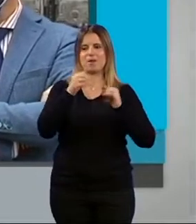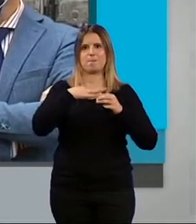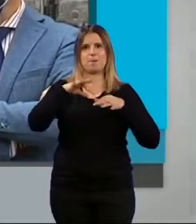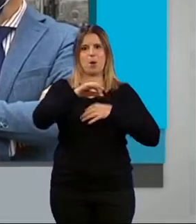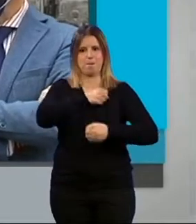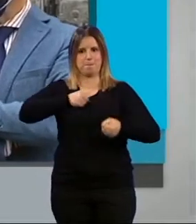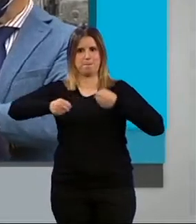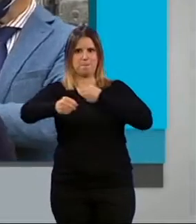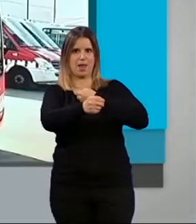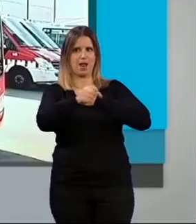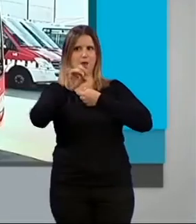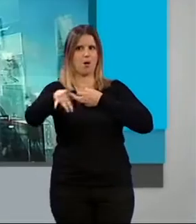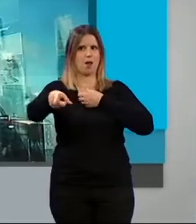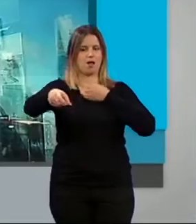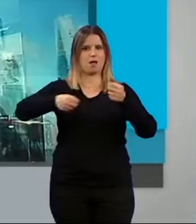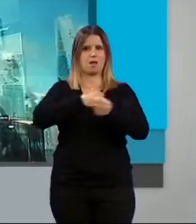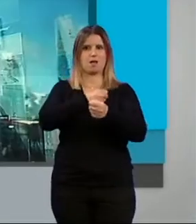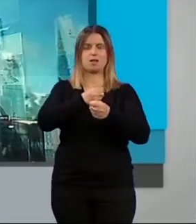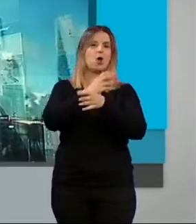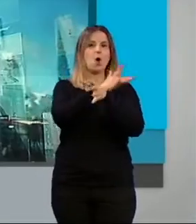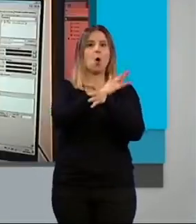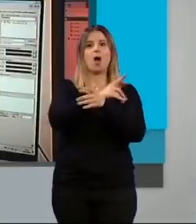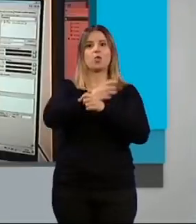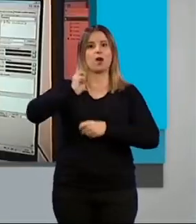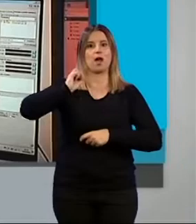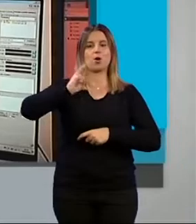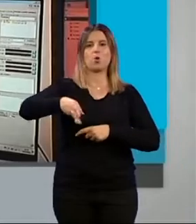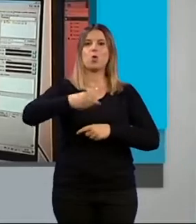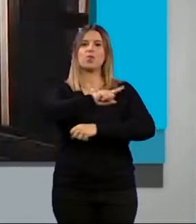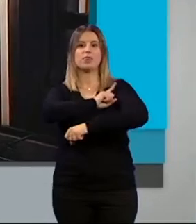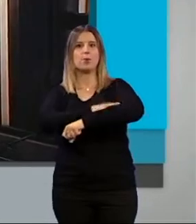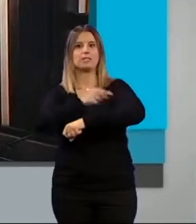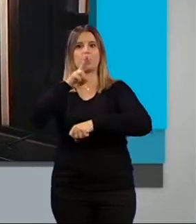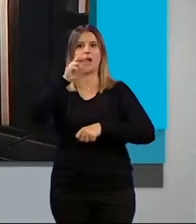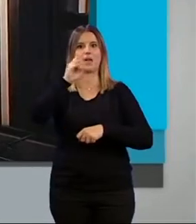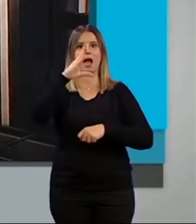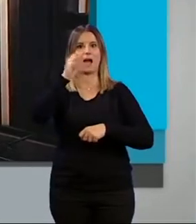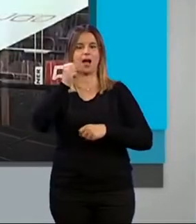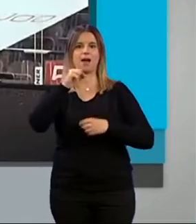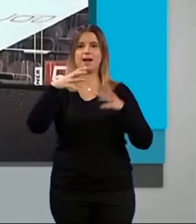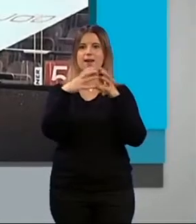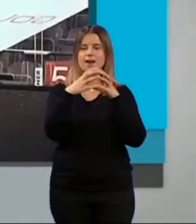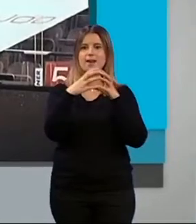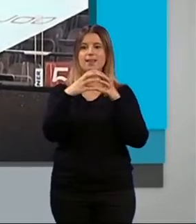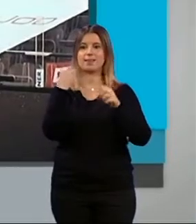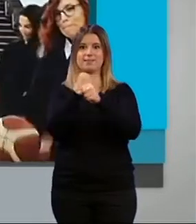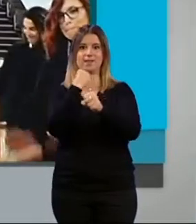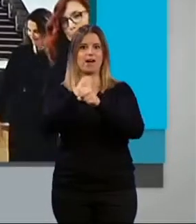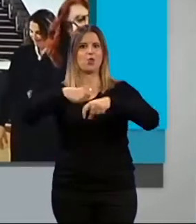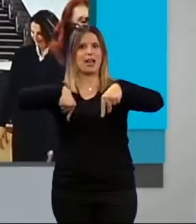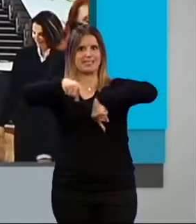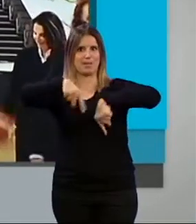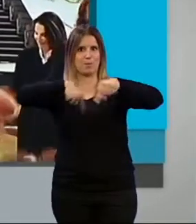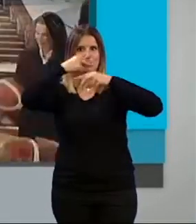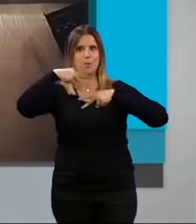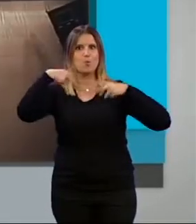igual que ella es la nuestra, claro. Las jugadoras del club deportivo Raca Granada y las trabajadoras del transporte público urbano de